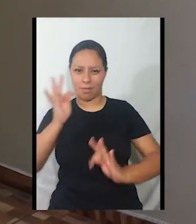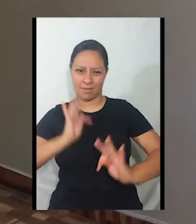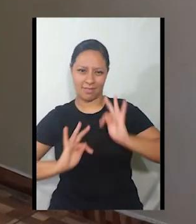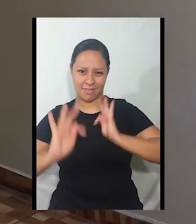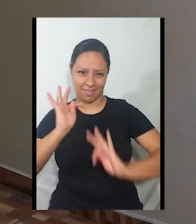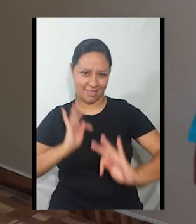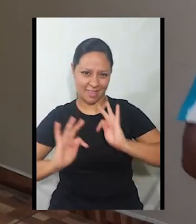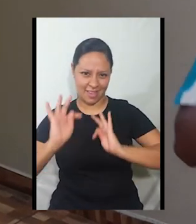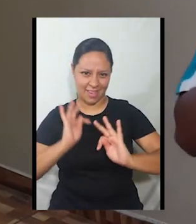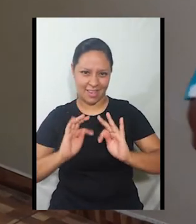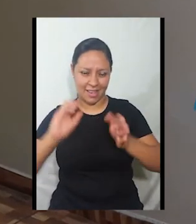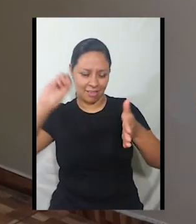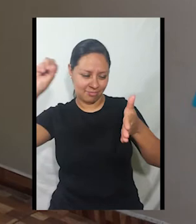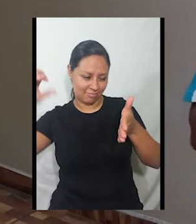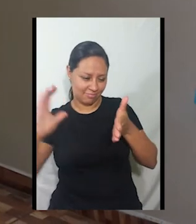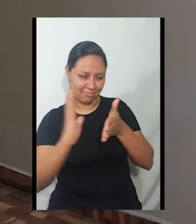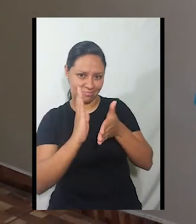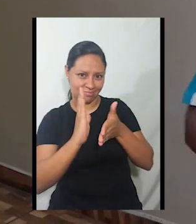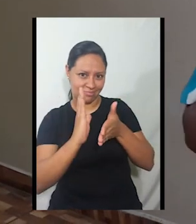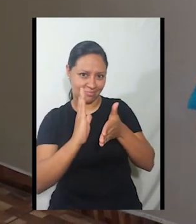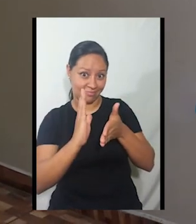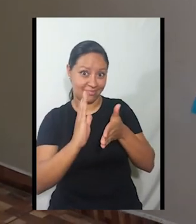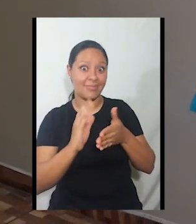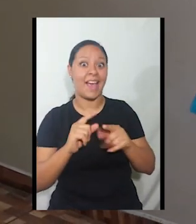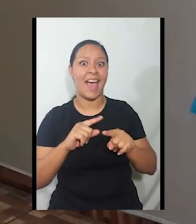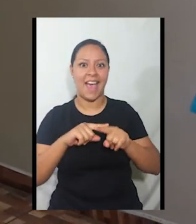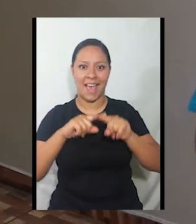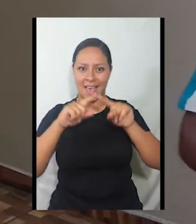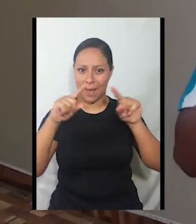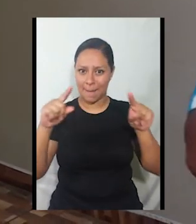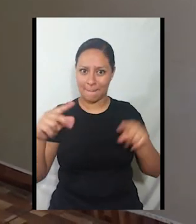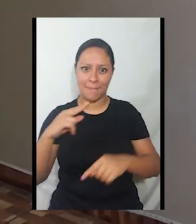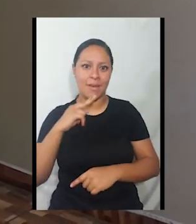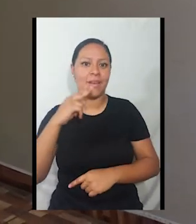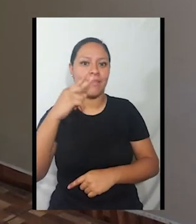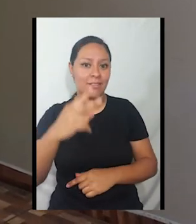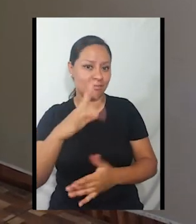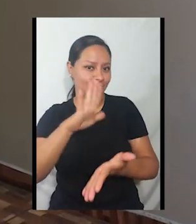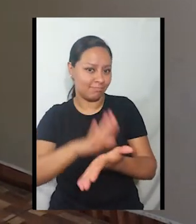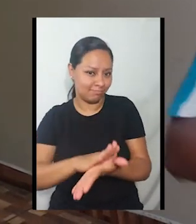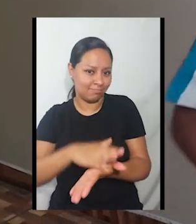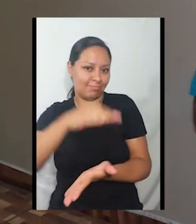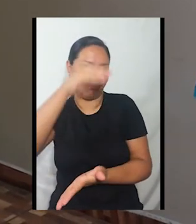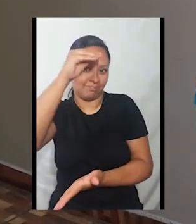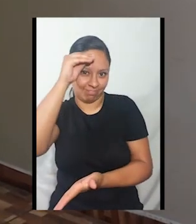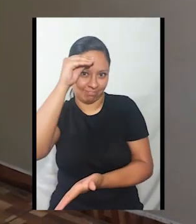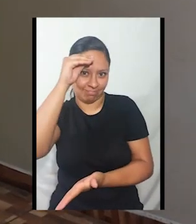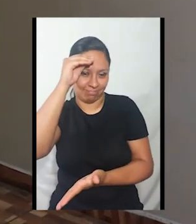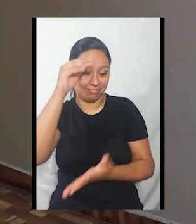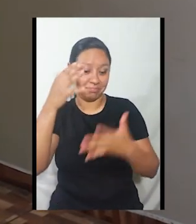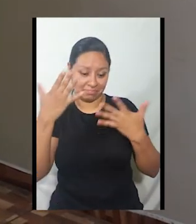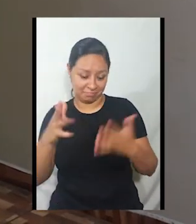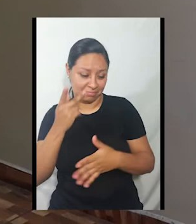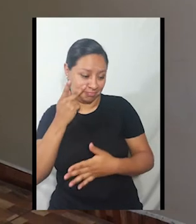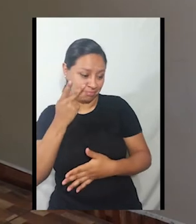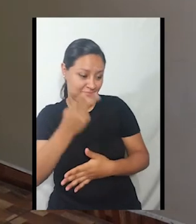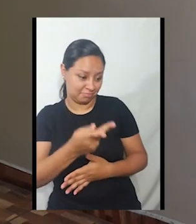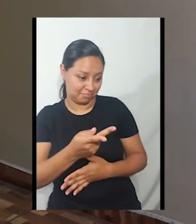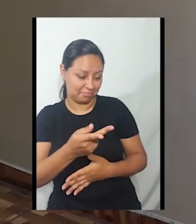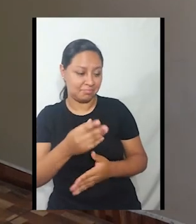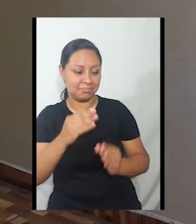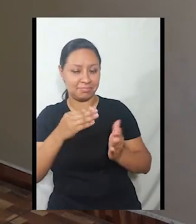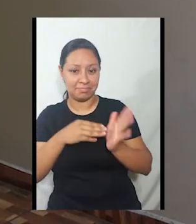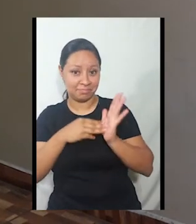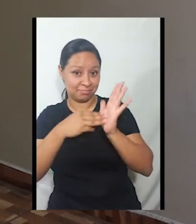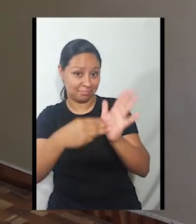un teatro de sombras con solo una caja de conflet? Pero lo hicimos, ¿sí? Y ahora pueden ver aquí